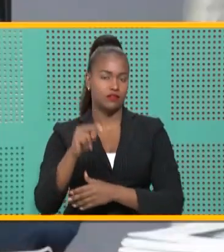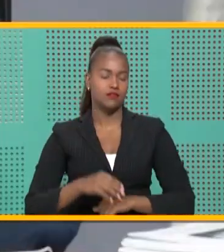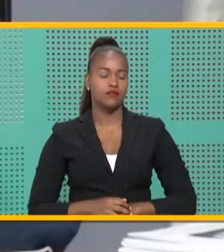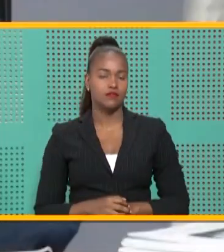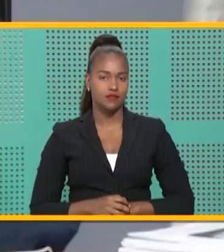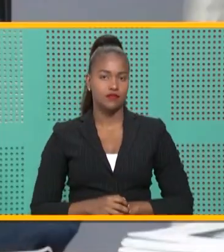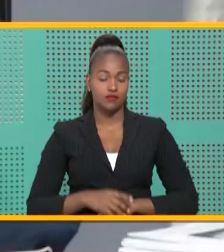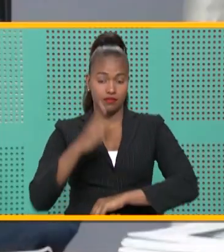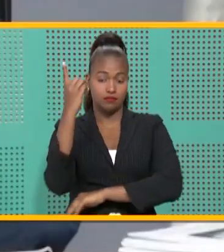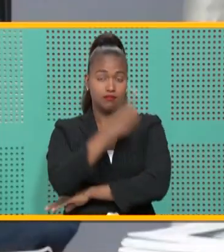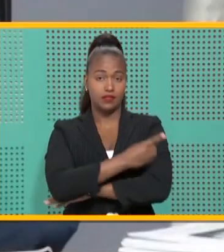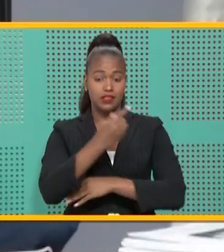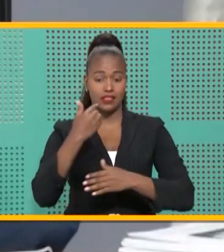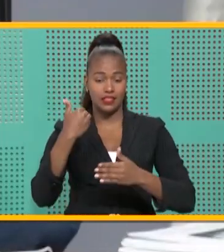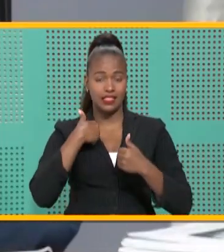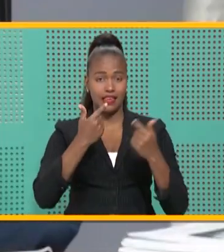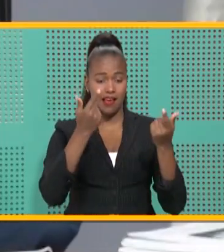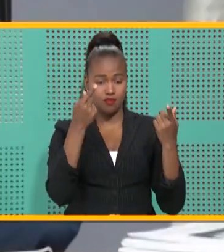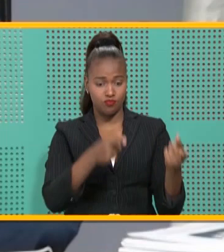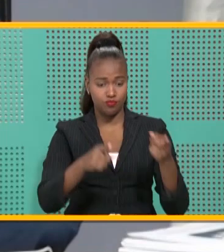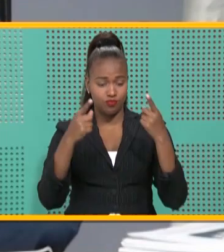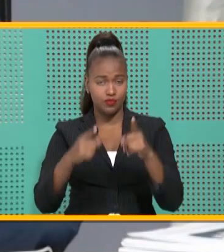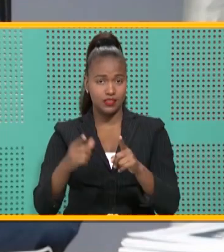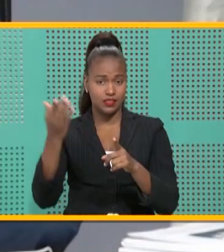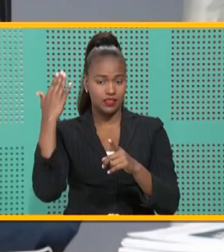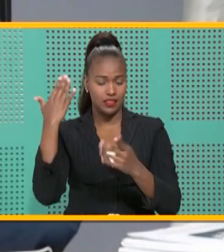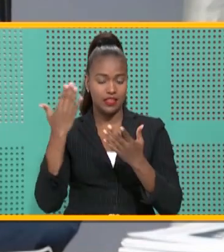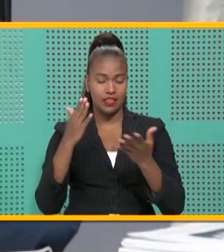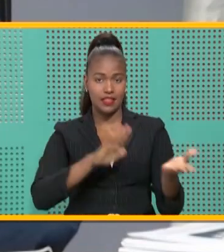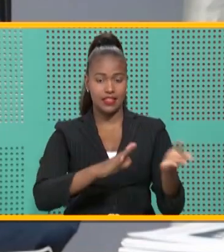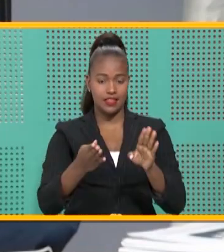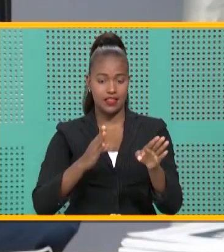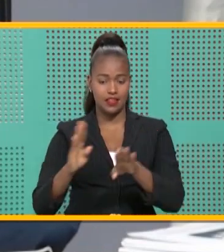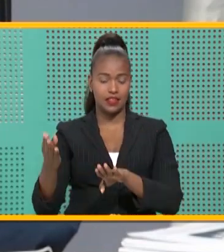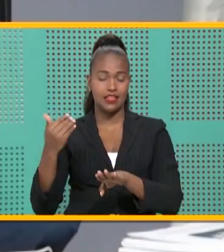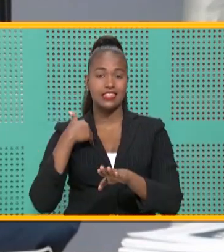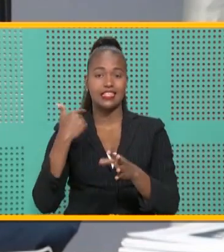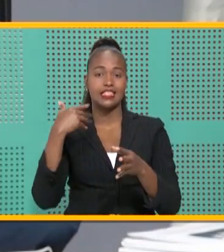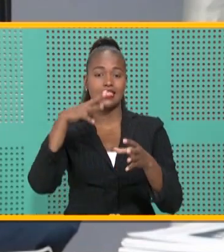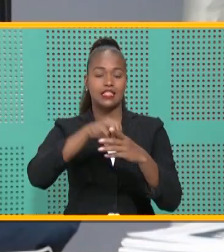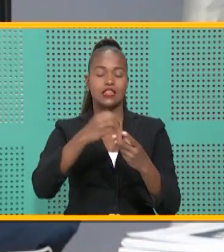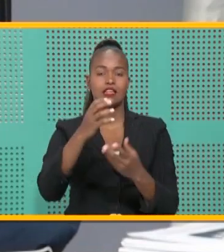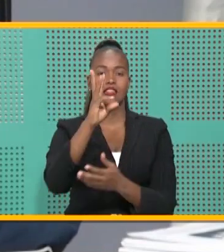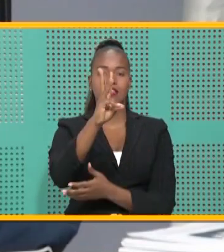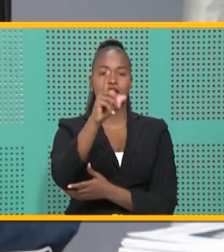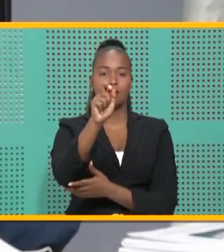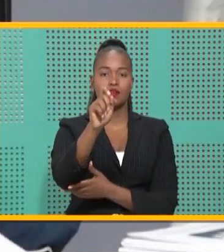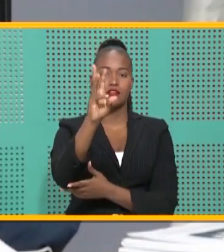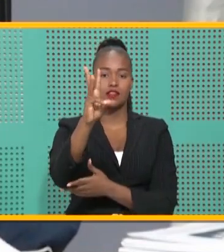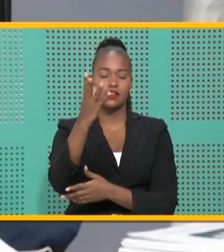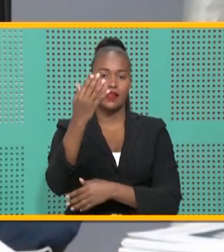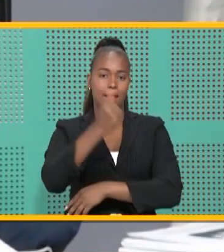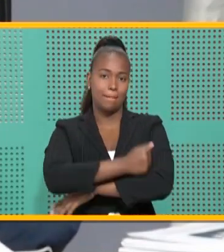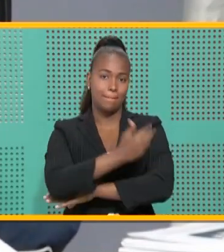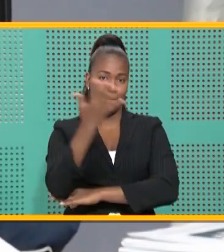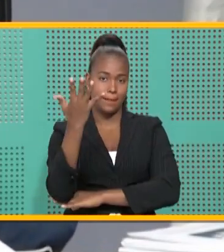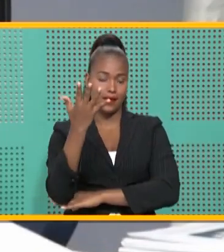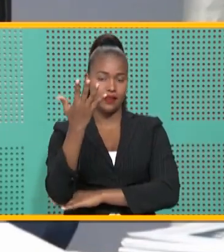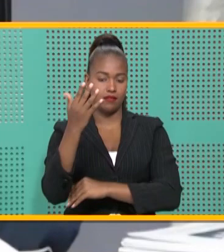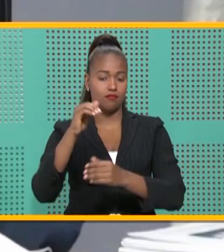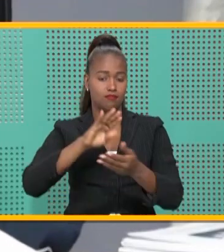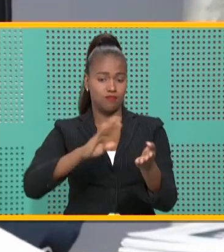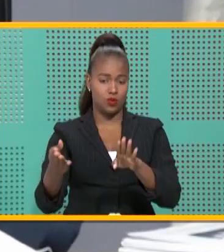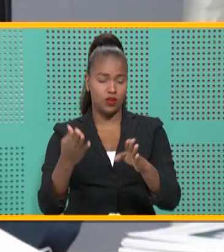En los días en que hubo fallecimiento, alcanzaron una media de 6.6 durante el mes de marzo. Fallecimientos por COVID